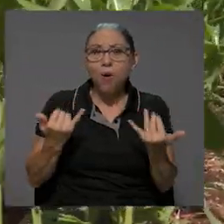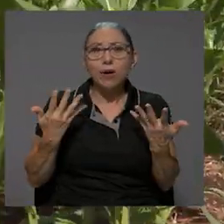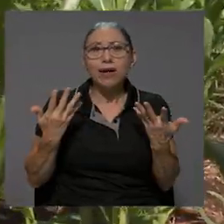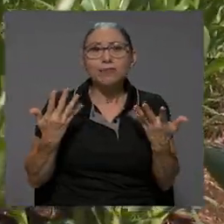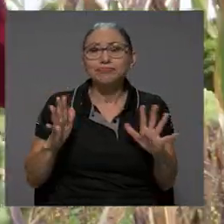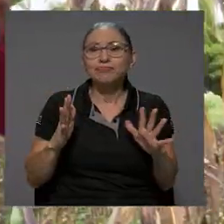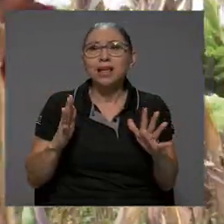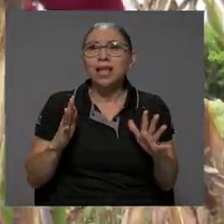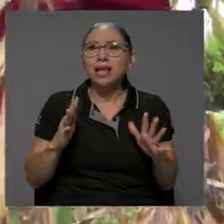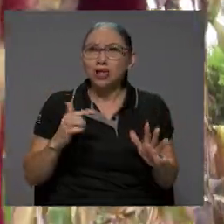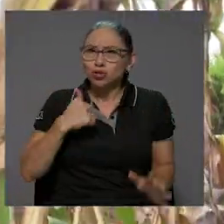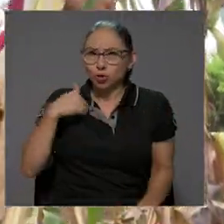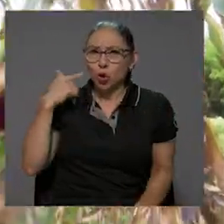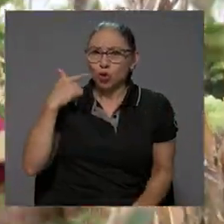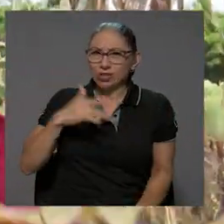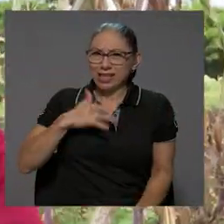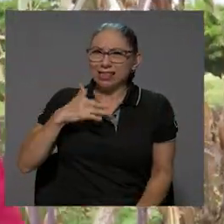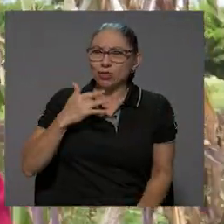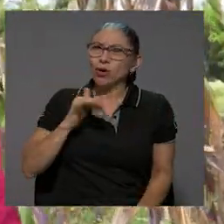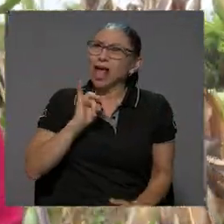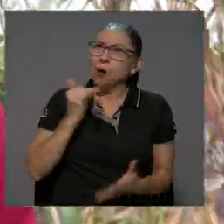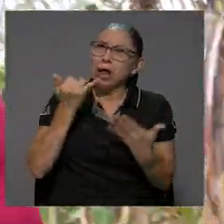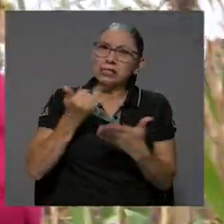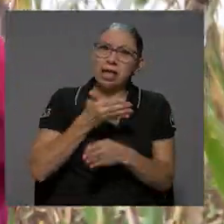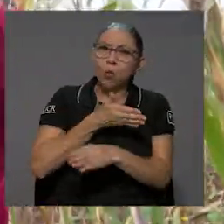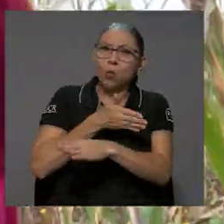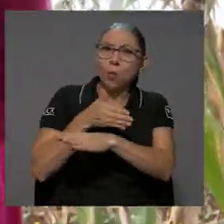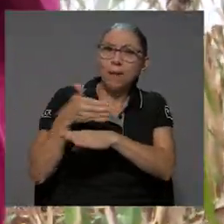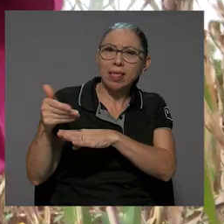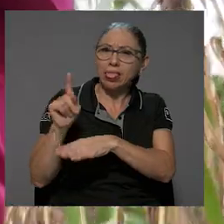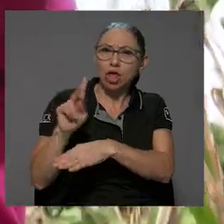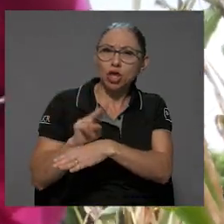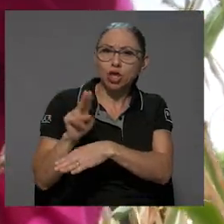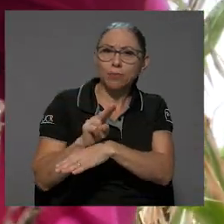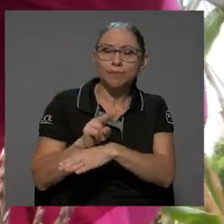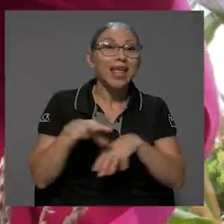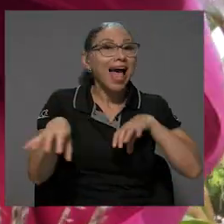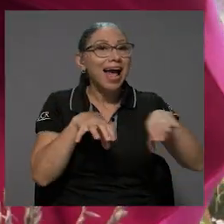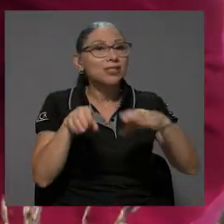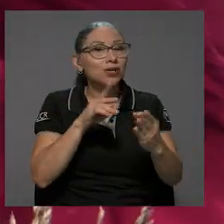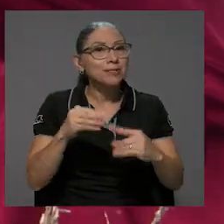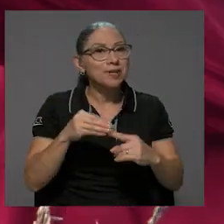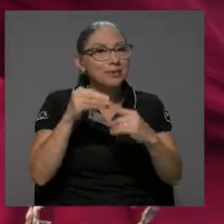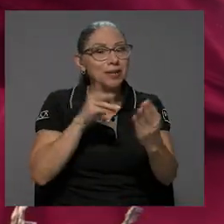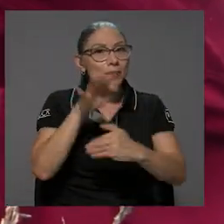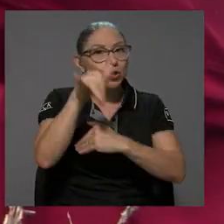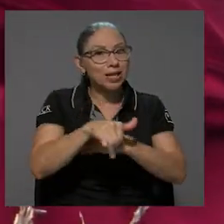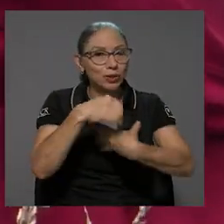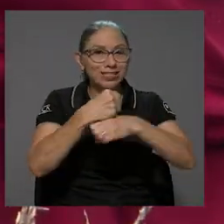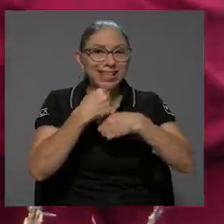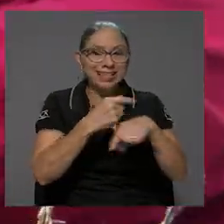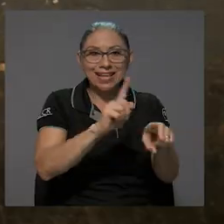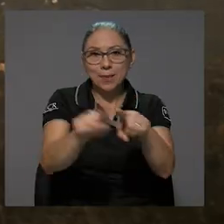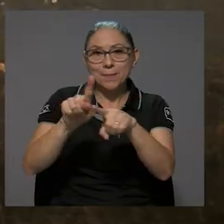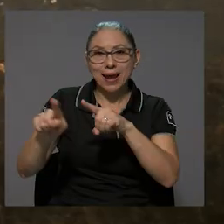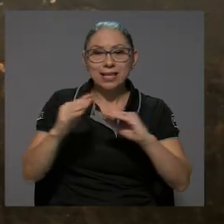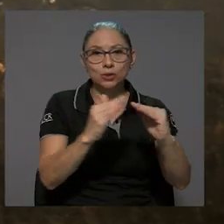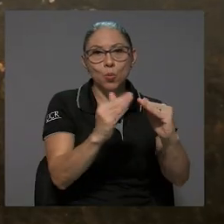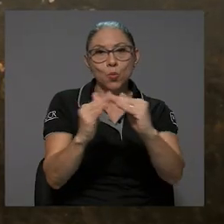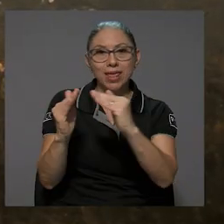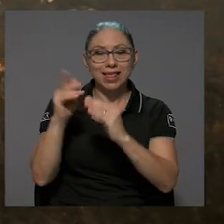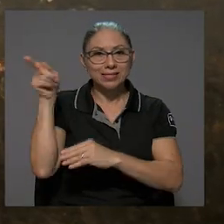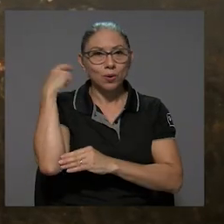ha ido, siento yo, perdiendo. Las acciones principales de este proyecto se llevan a cabo en varias